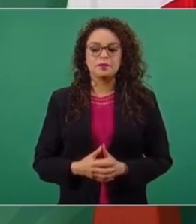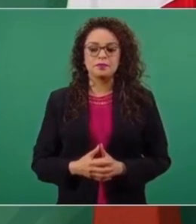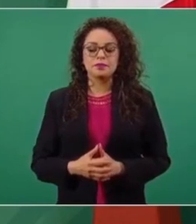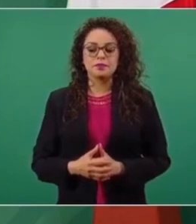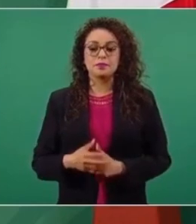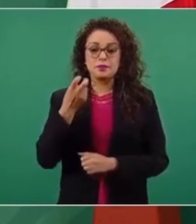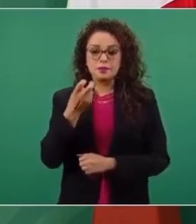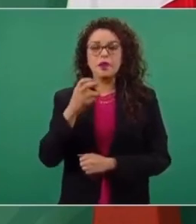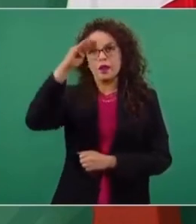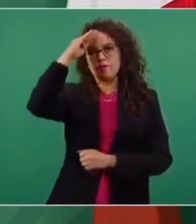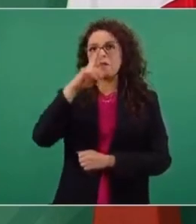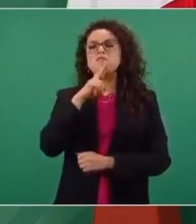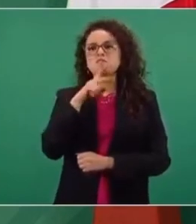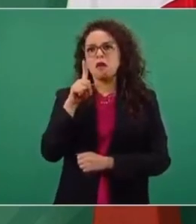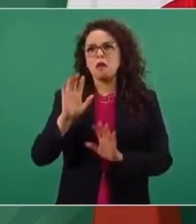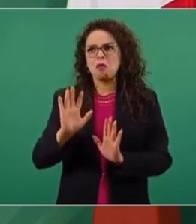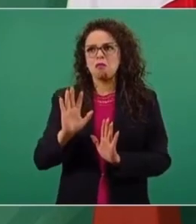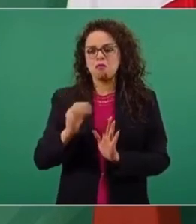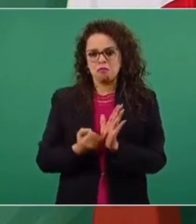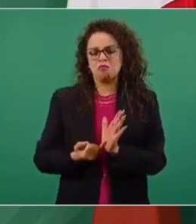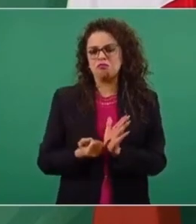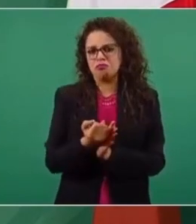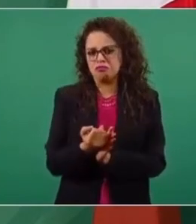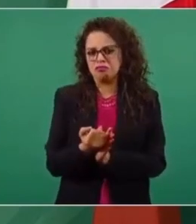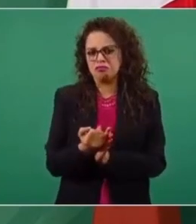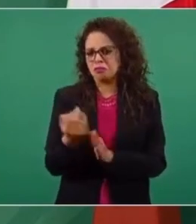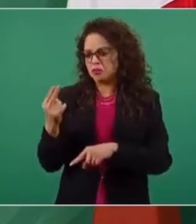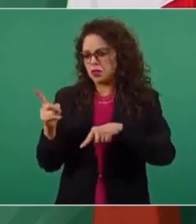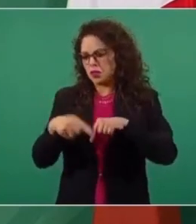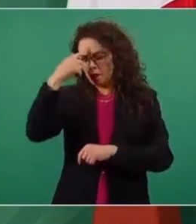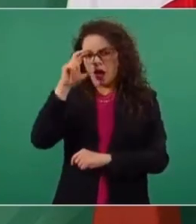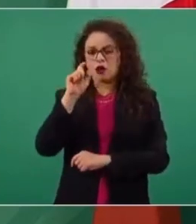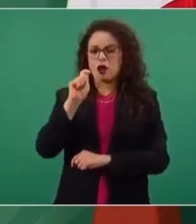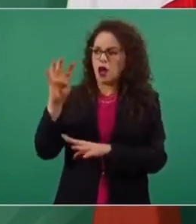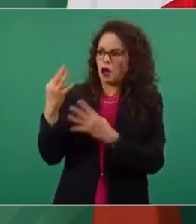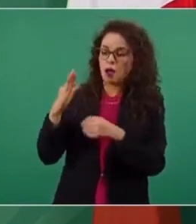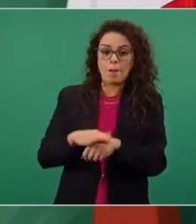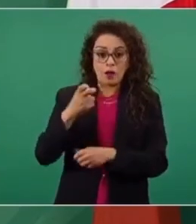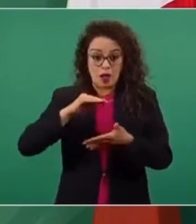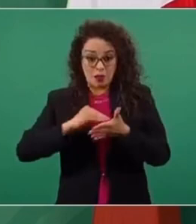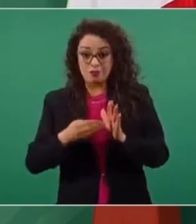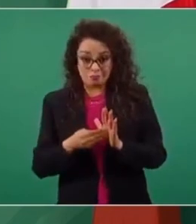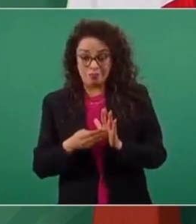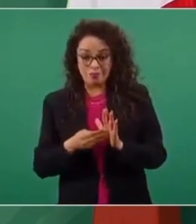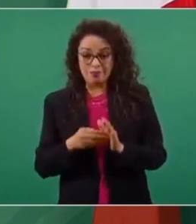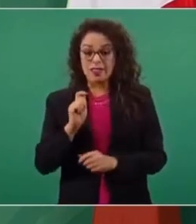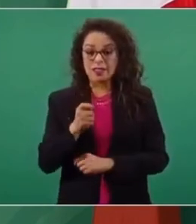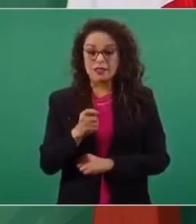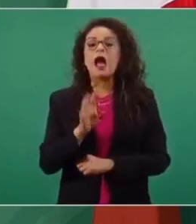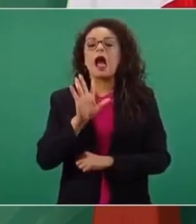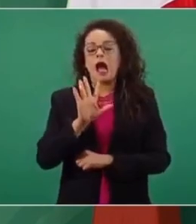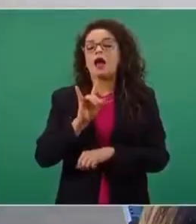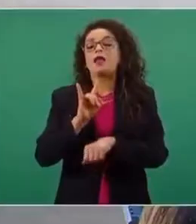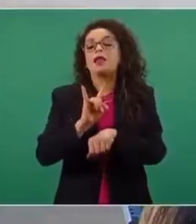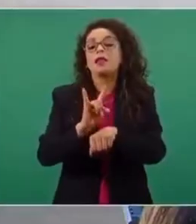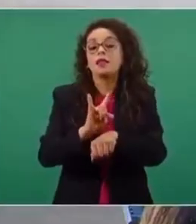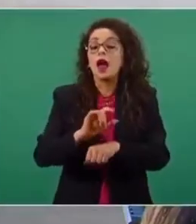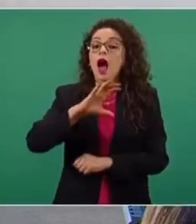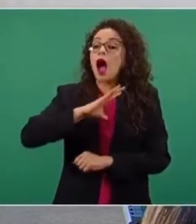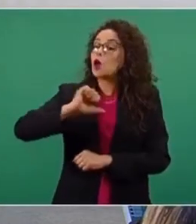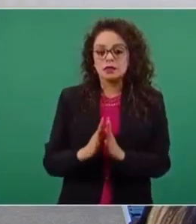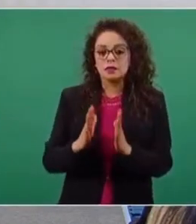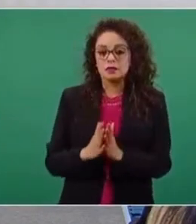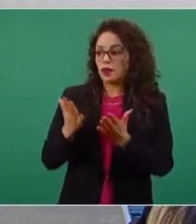Deciden que no tenían por qué exhibirse, porque el éxito de esta estrategia mañosa era simular de que habían opositores.